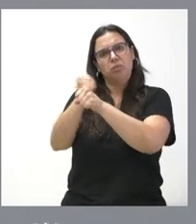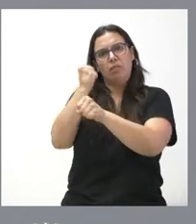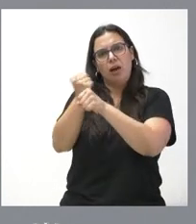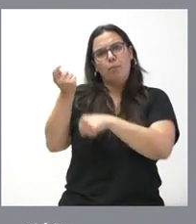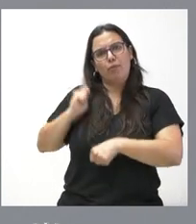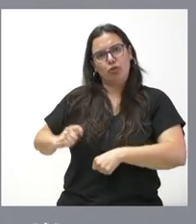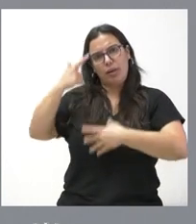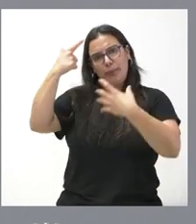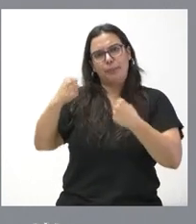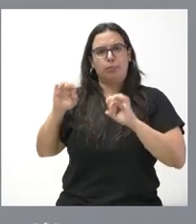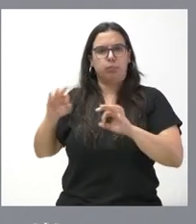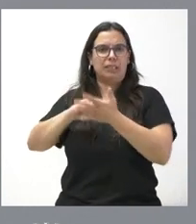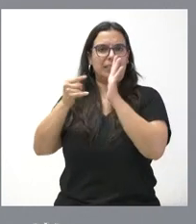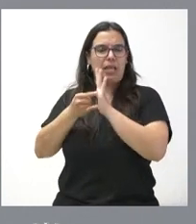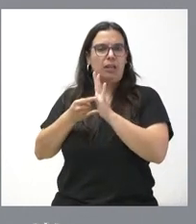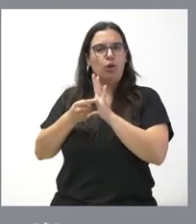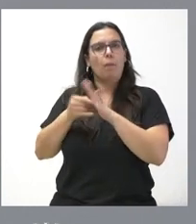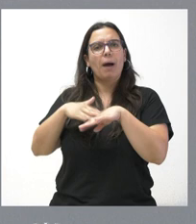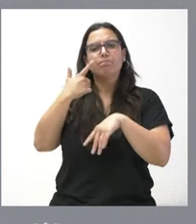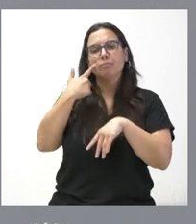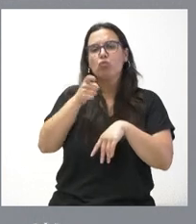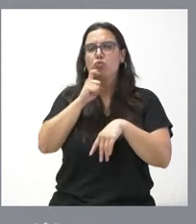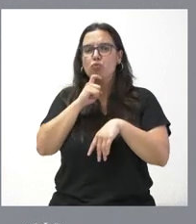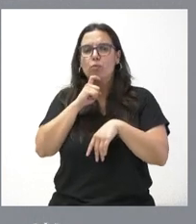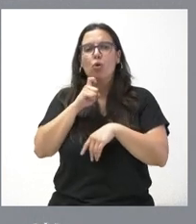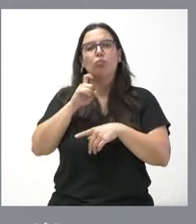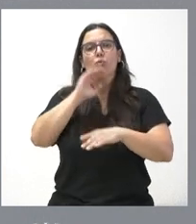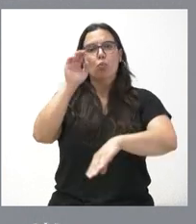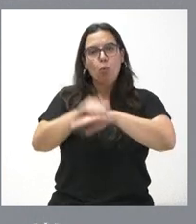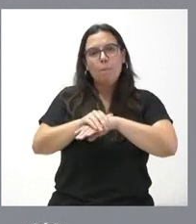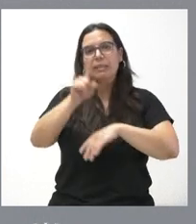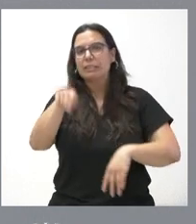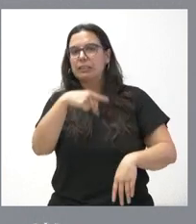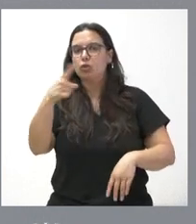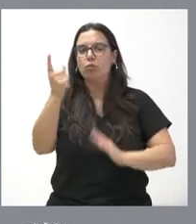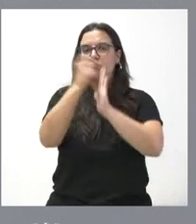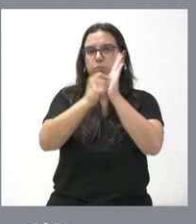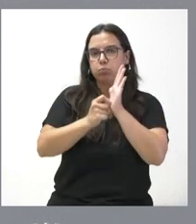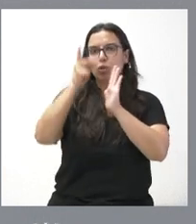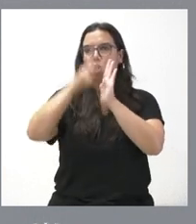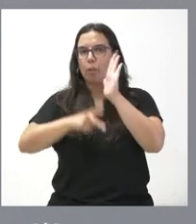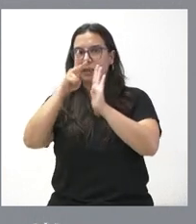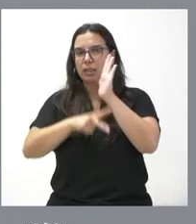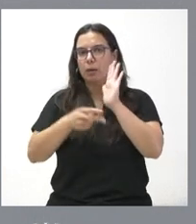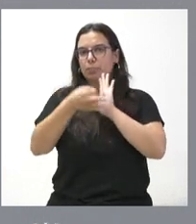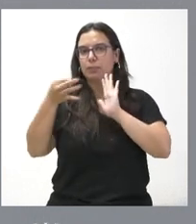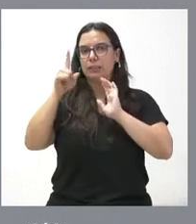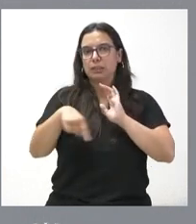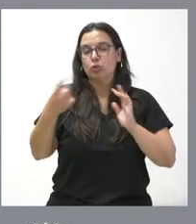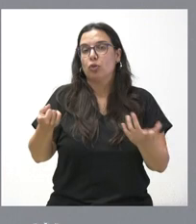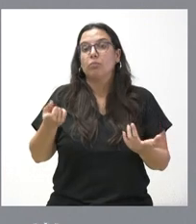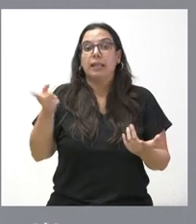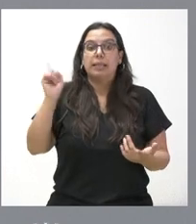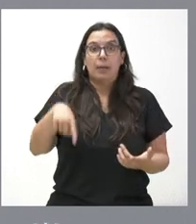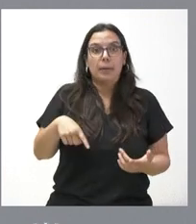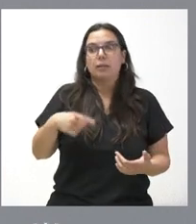profesionales, a los técnicos en ver en qué medida este cumplimiento o no de la normativa se produce y en qué medida también